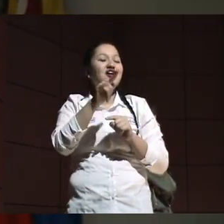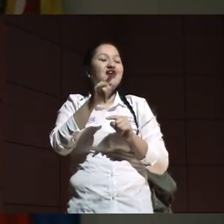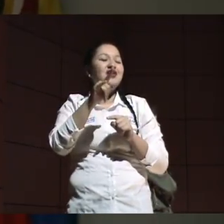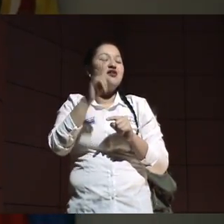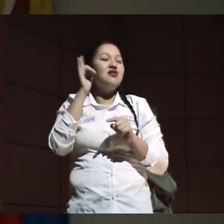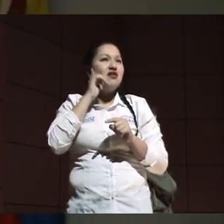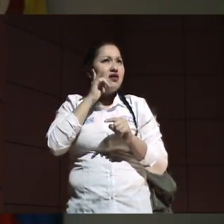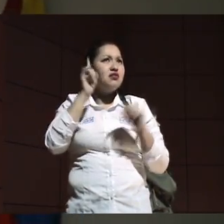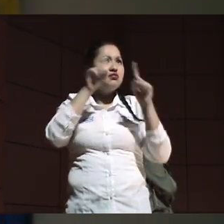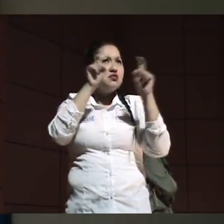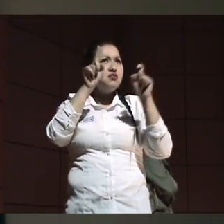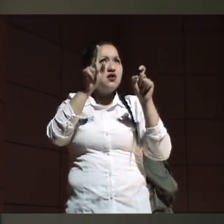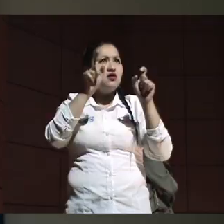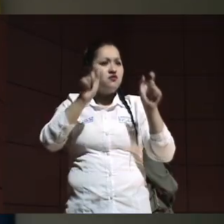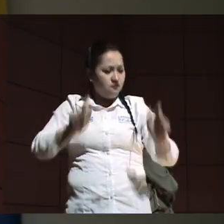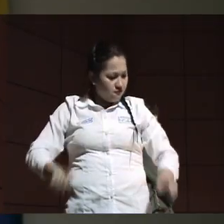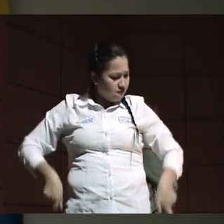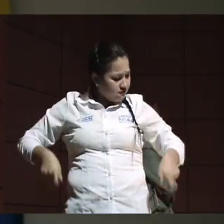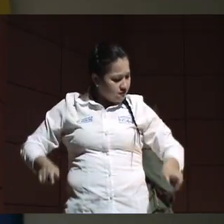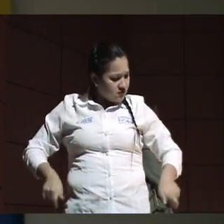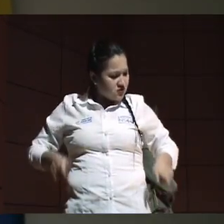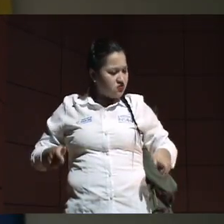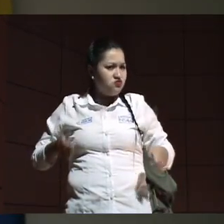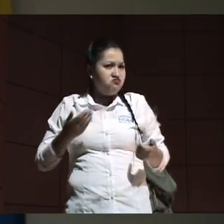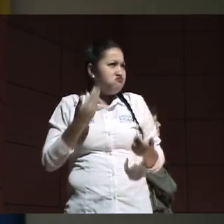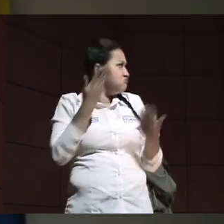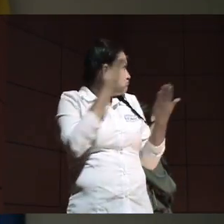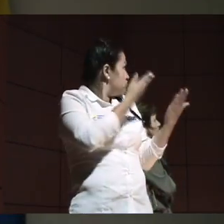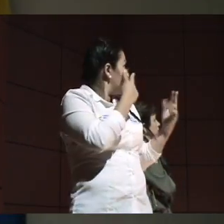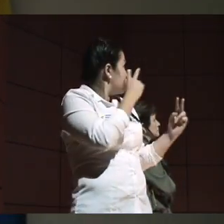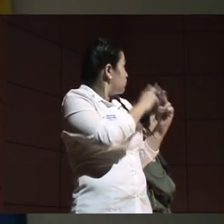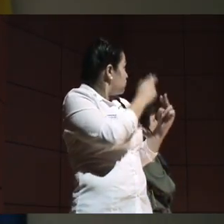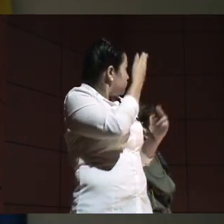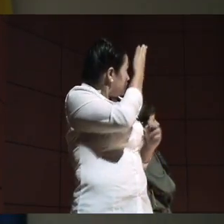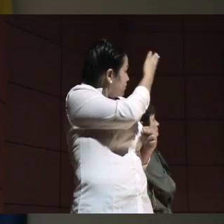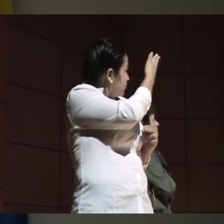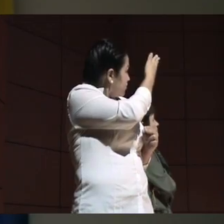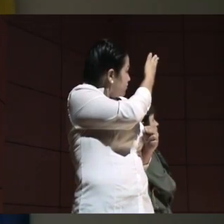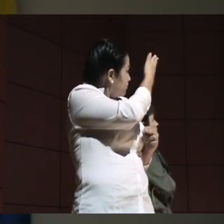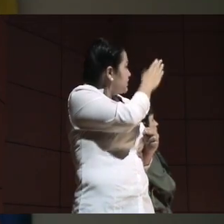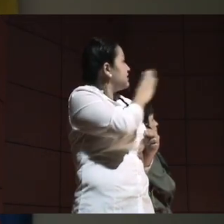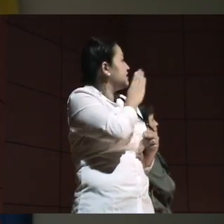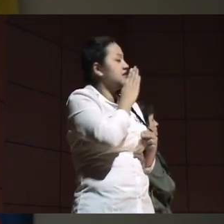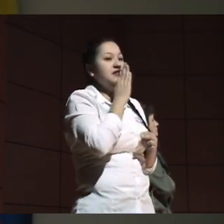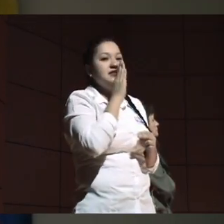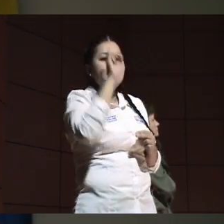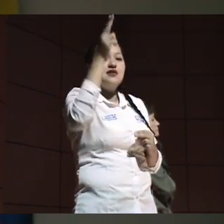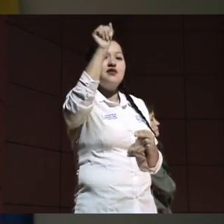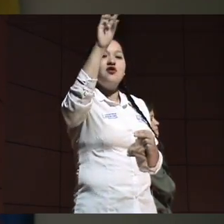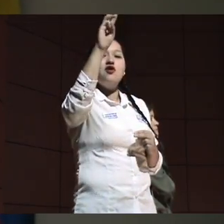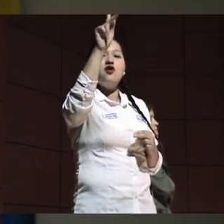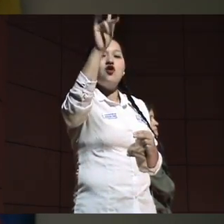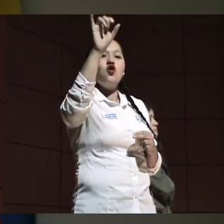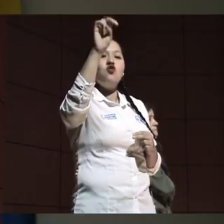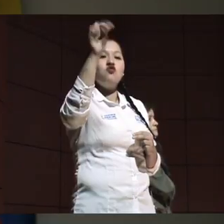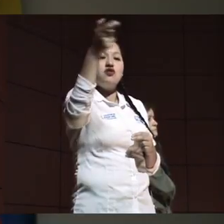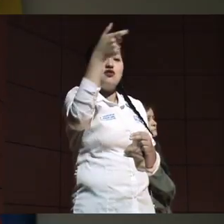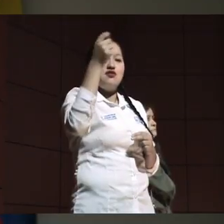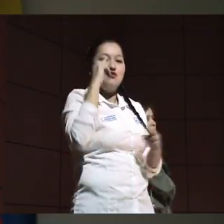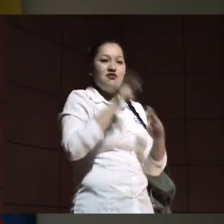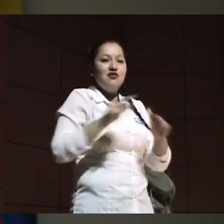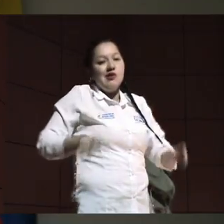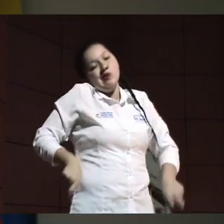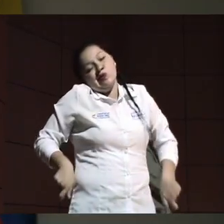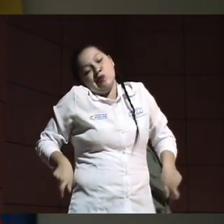físico, que es un paciente que lleva 53 años diagnosticado con ELA y que a pesar de su condición